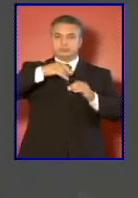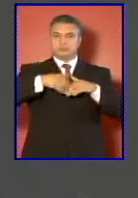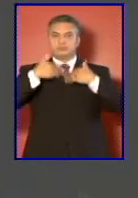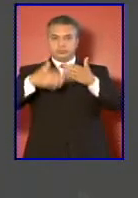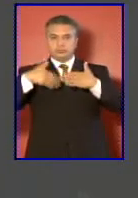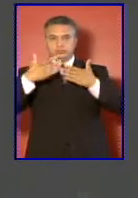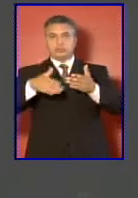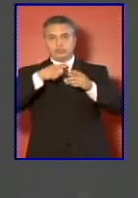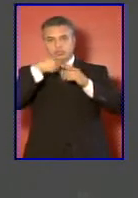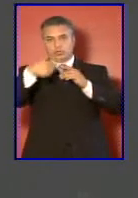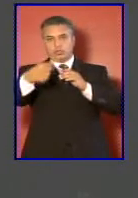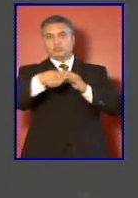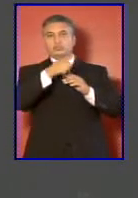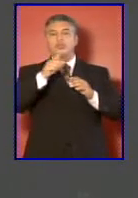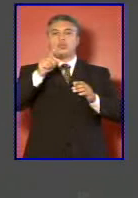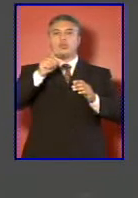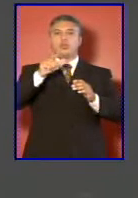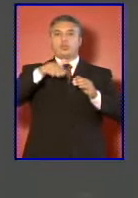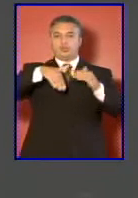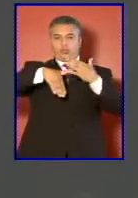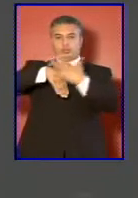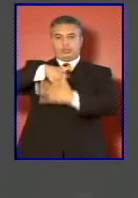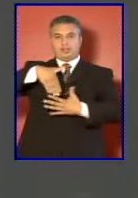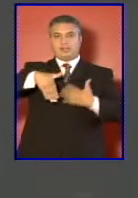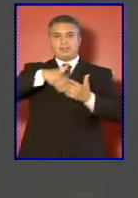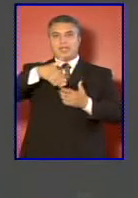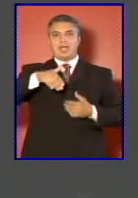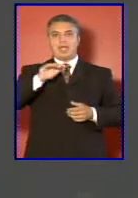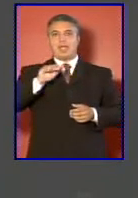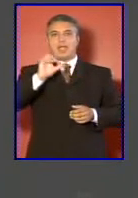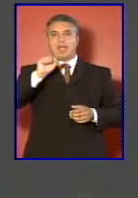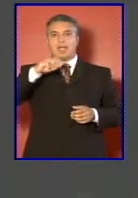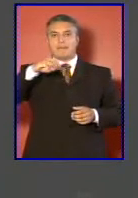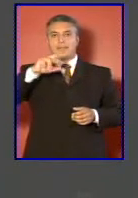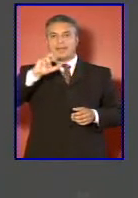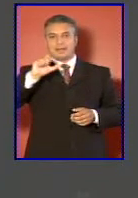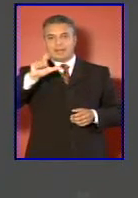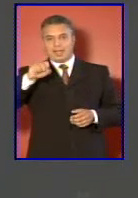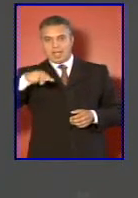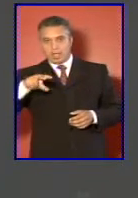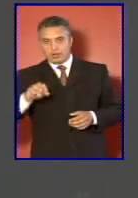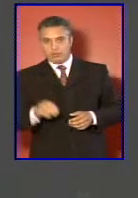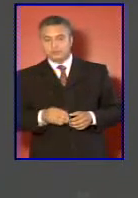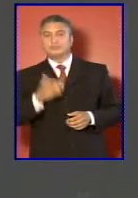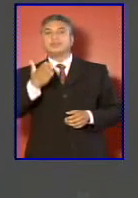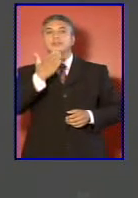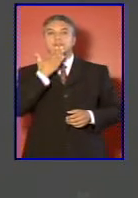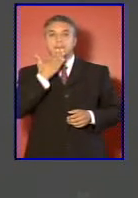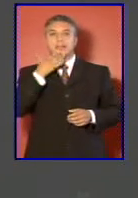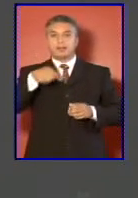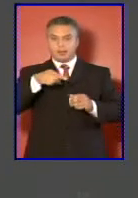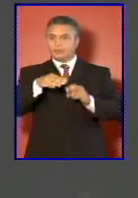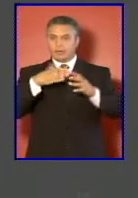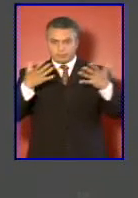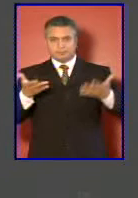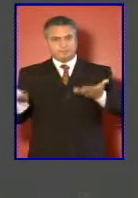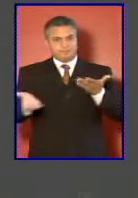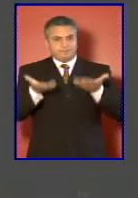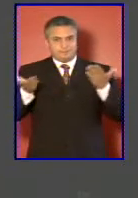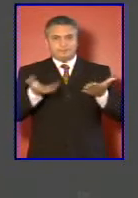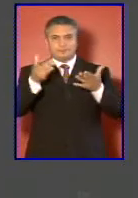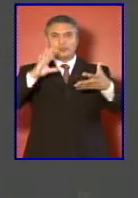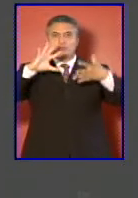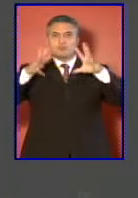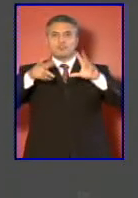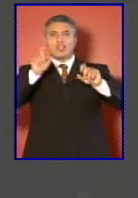del continente americano. Hemos intensificado dentro de este campo las relaciones internacionales del mundo de